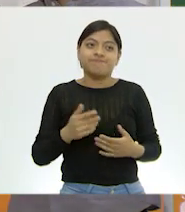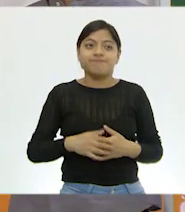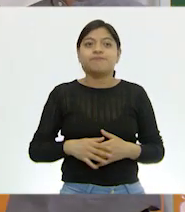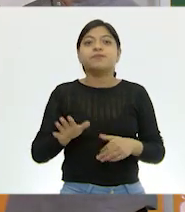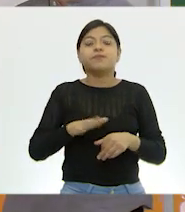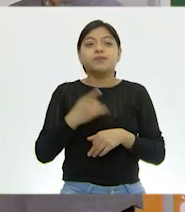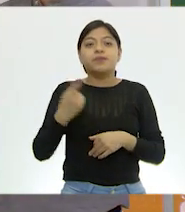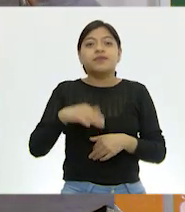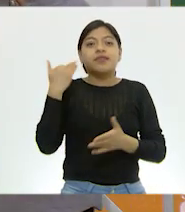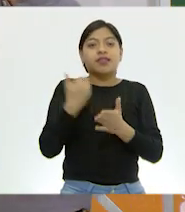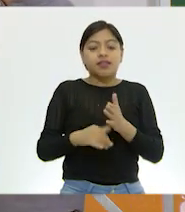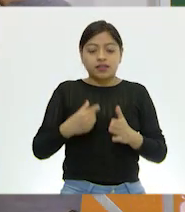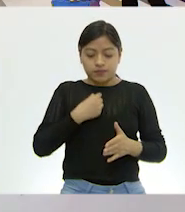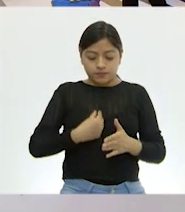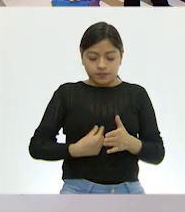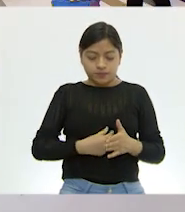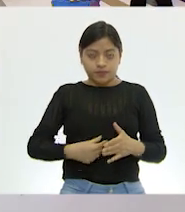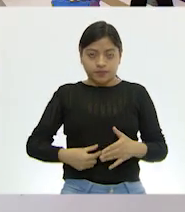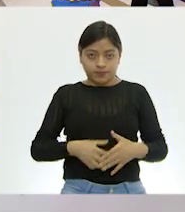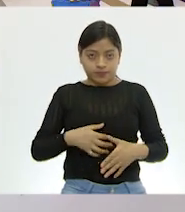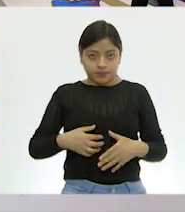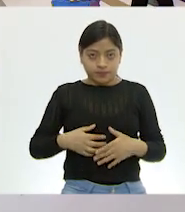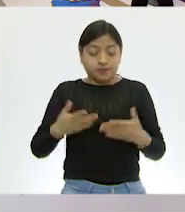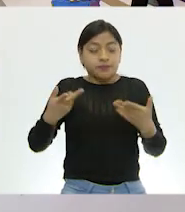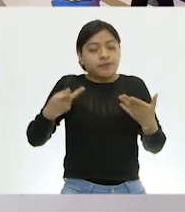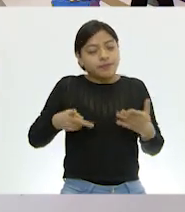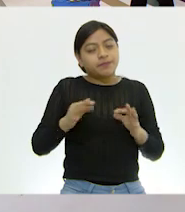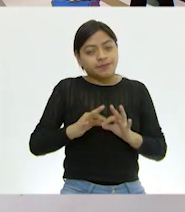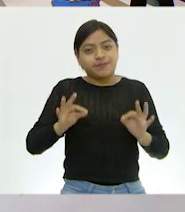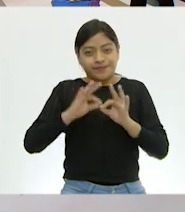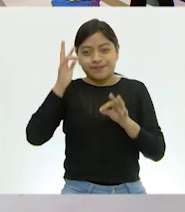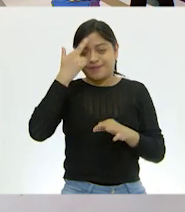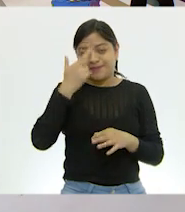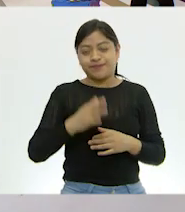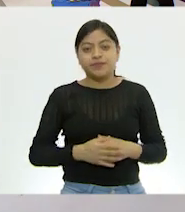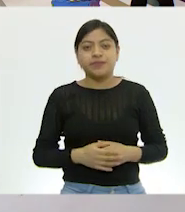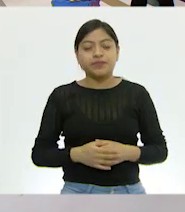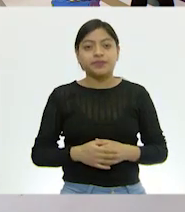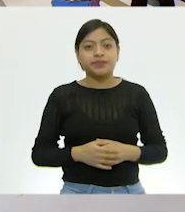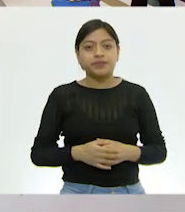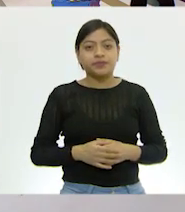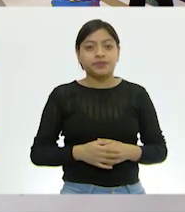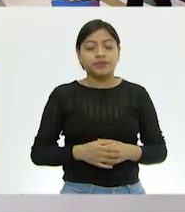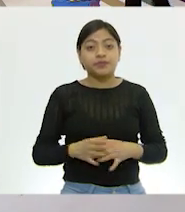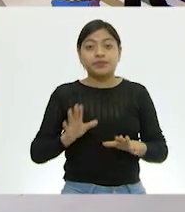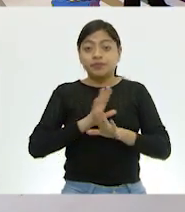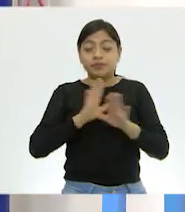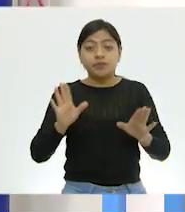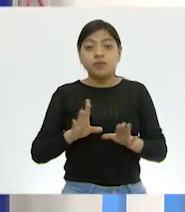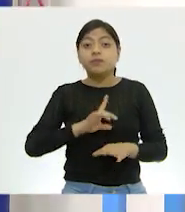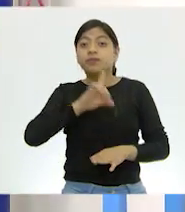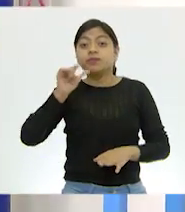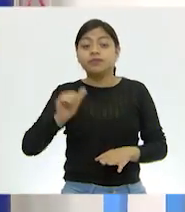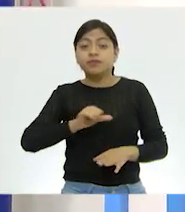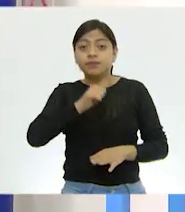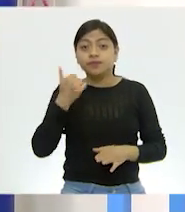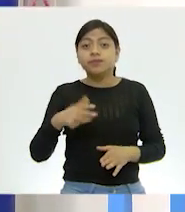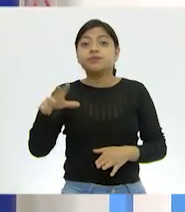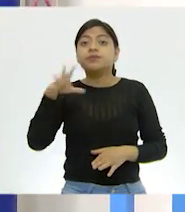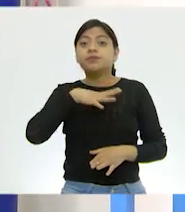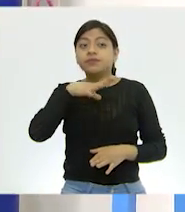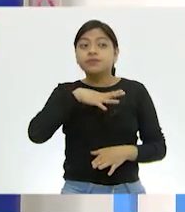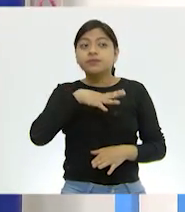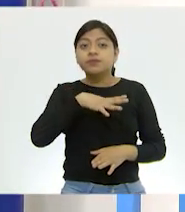digestivo. Digestivo, claro. Pero es importante recordar, ¿vale? Muy bien. Después de la faringe, ¿cuál tenemos?